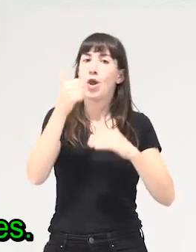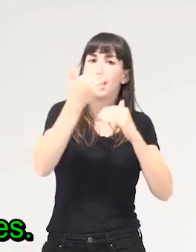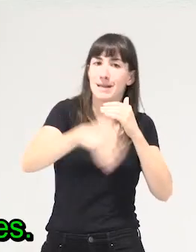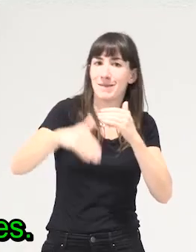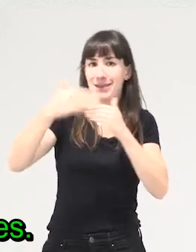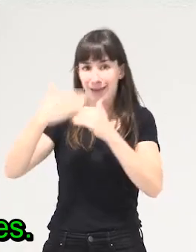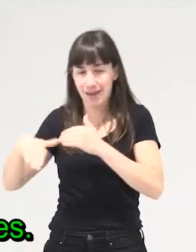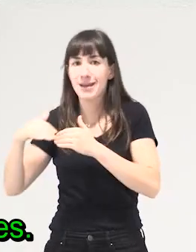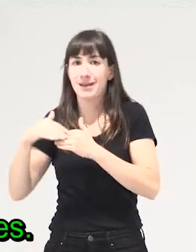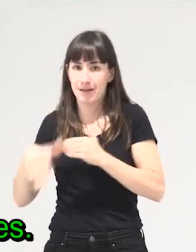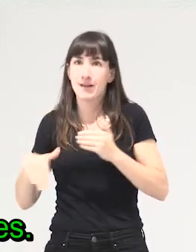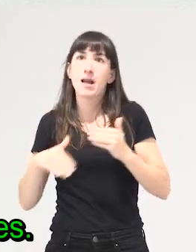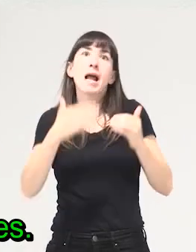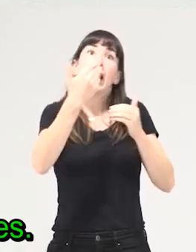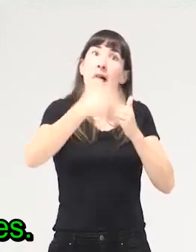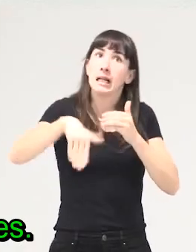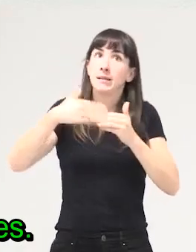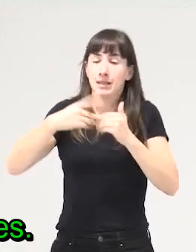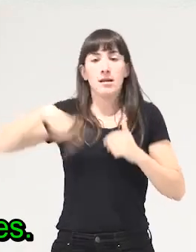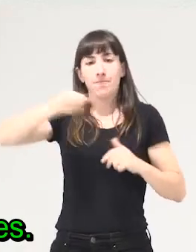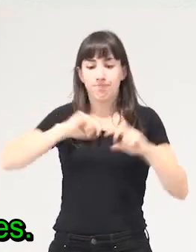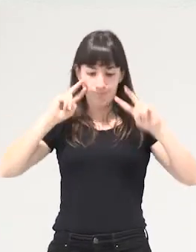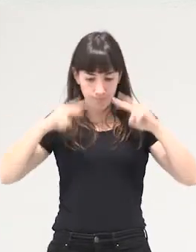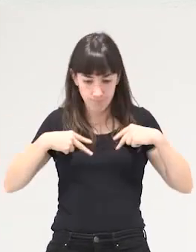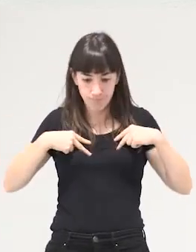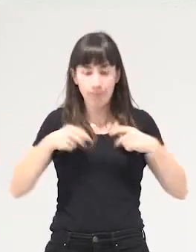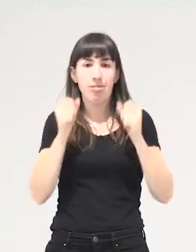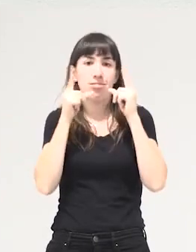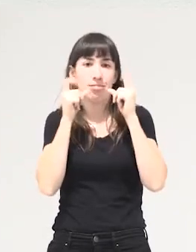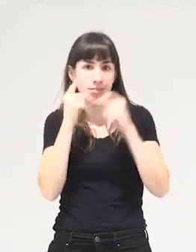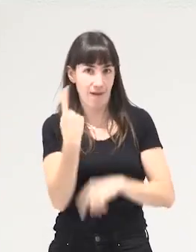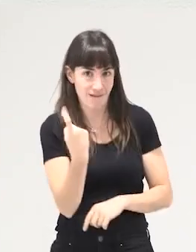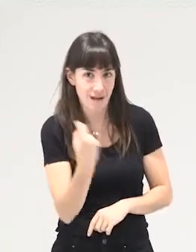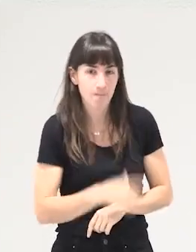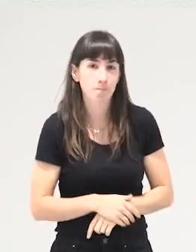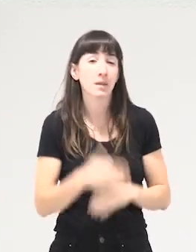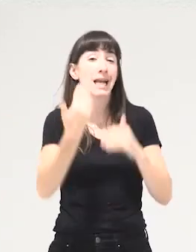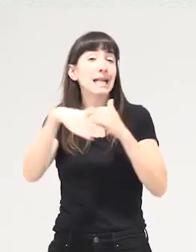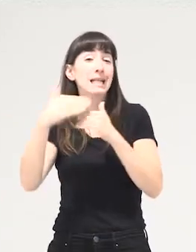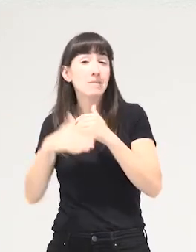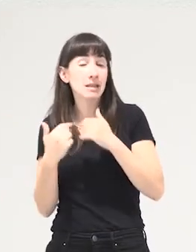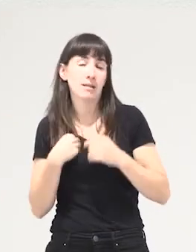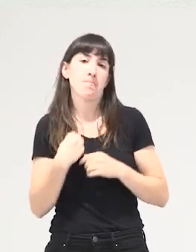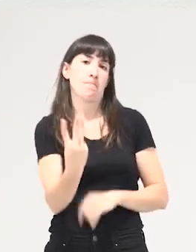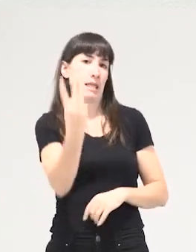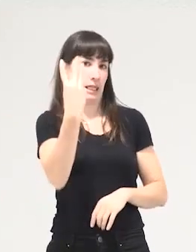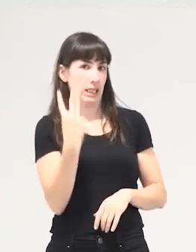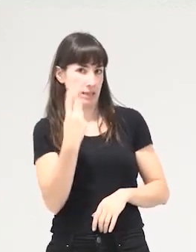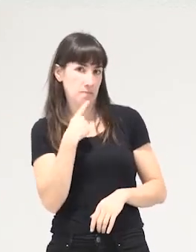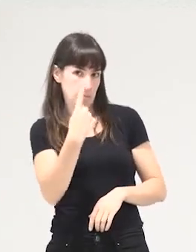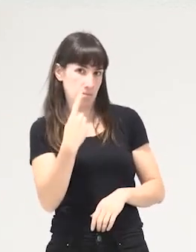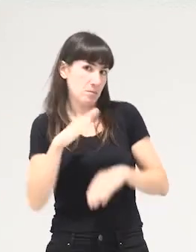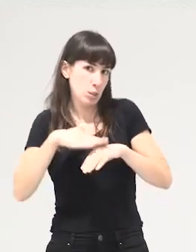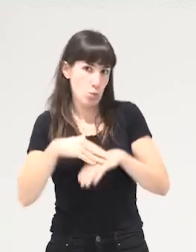o que tiene que tiene límites de los que necesitamos ser conscientes entonces entre los límites yo querría señalar al menos tres por